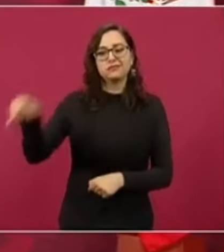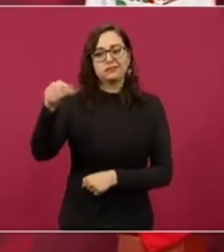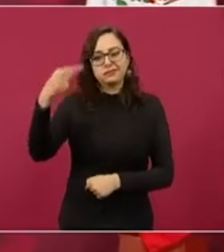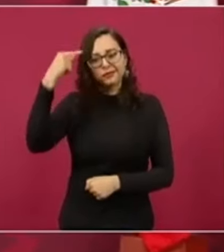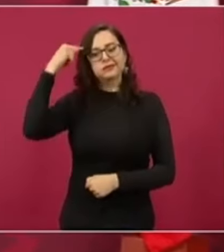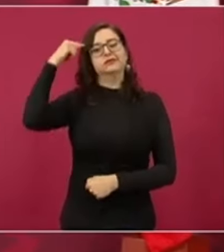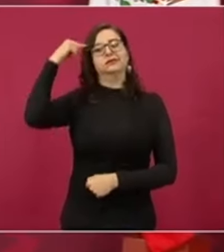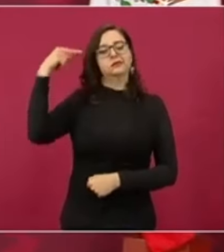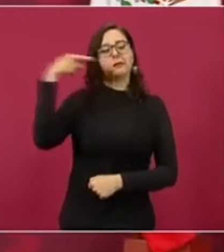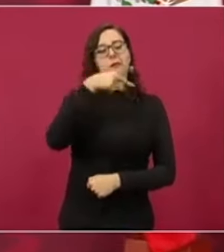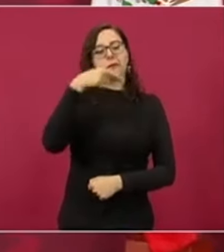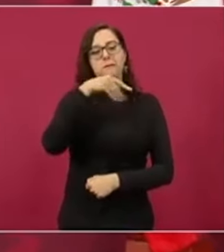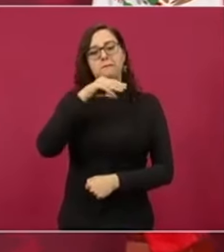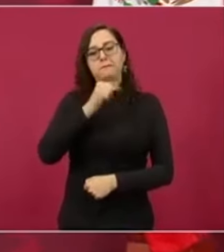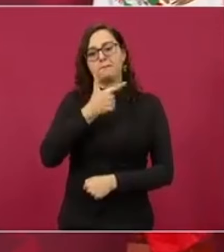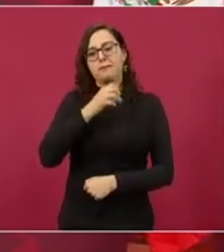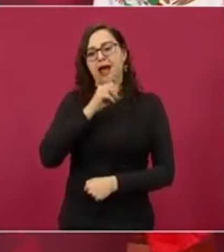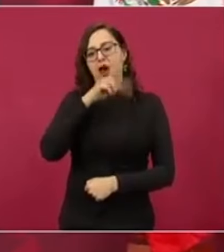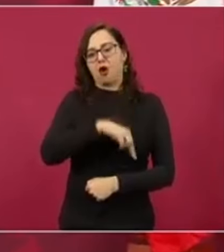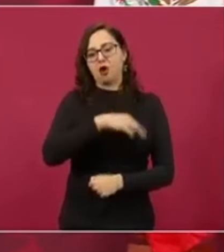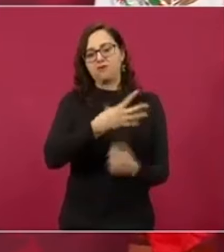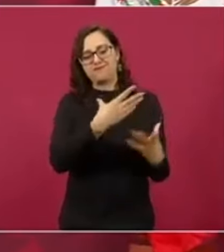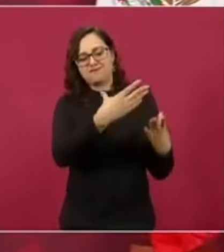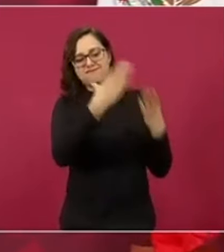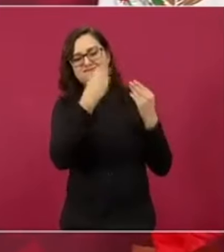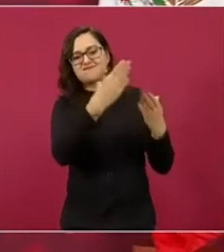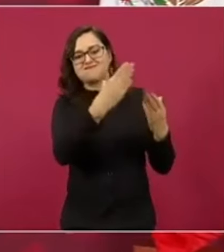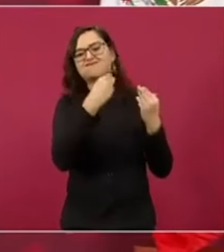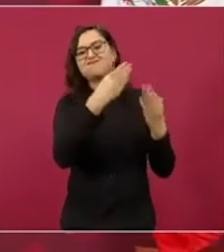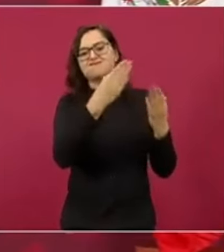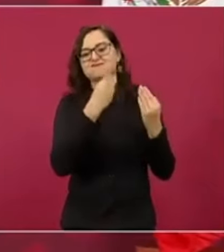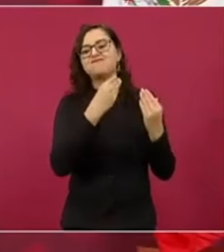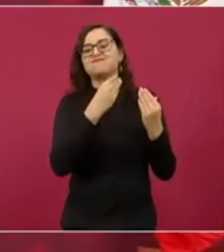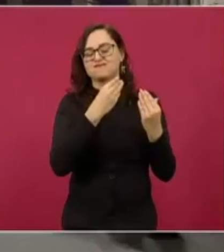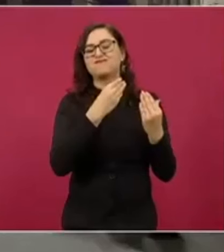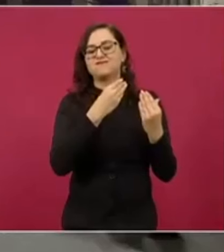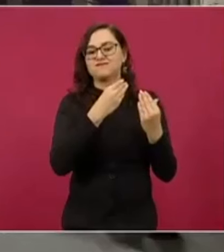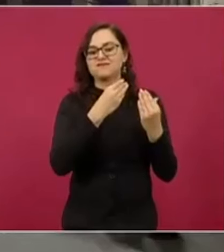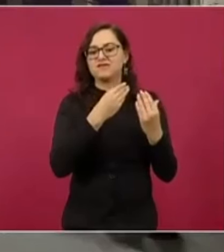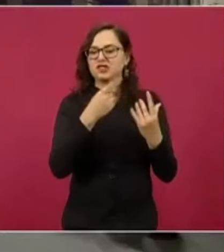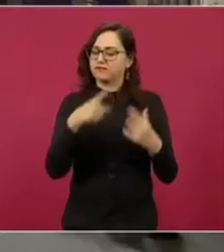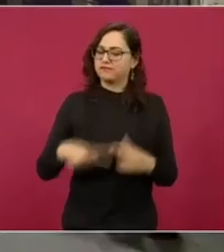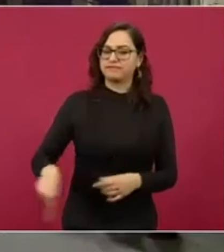eran magonistas,